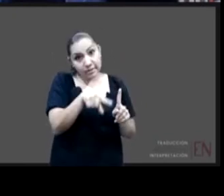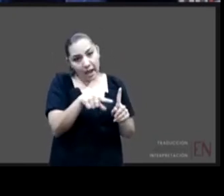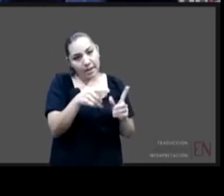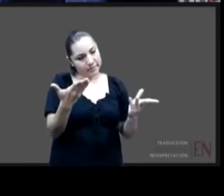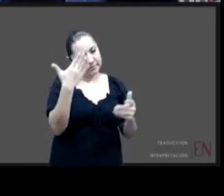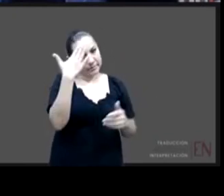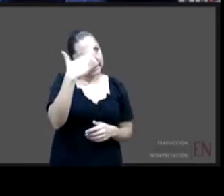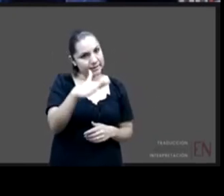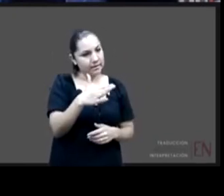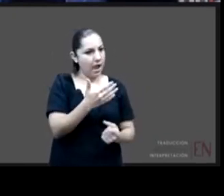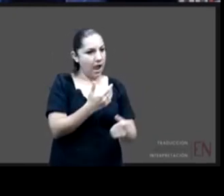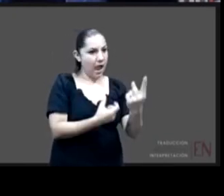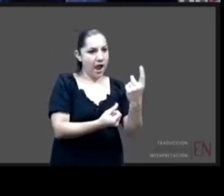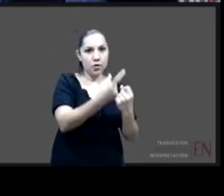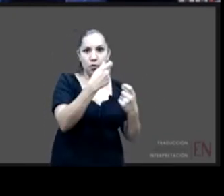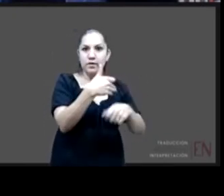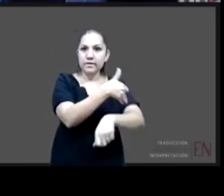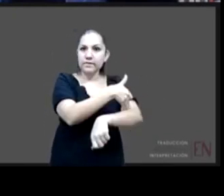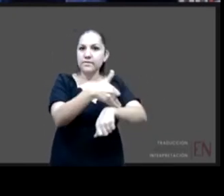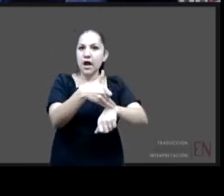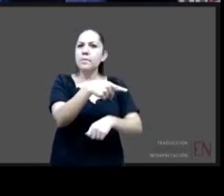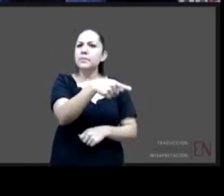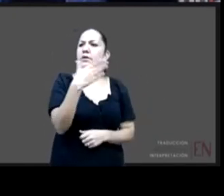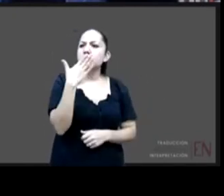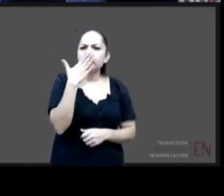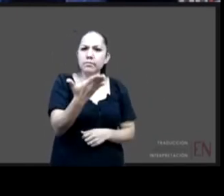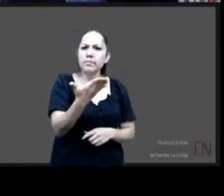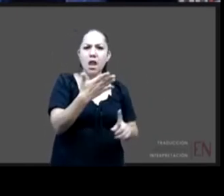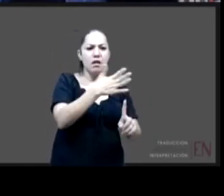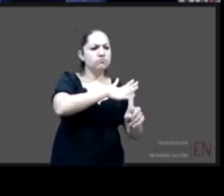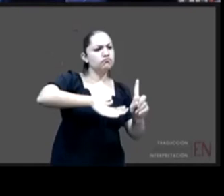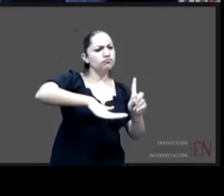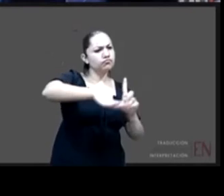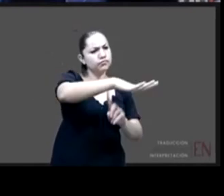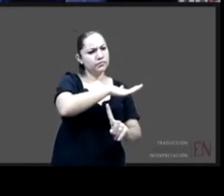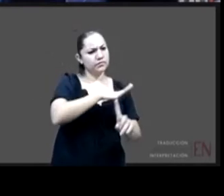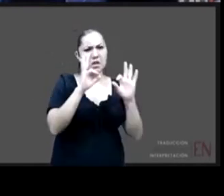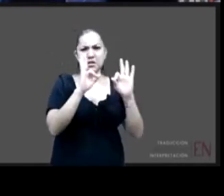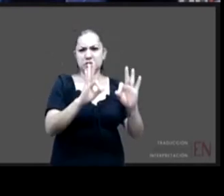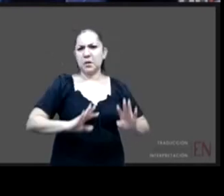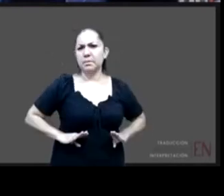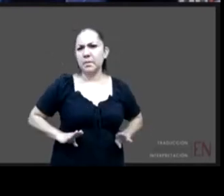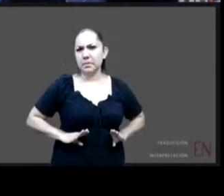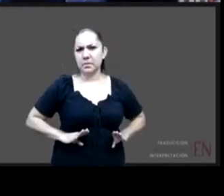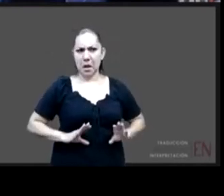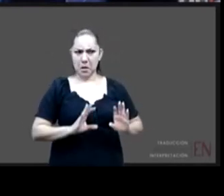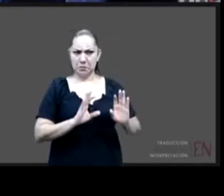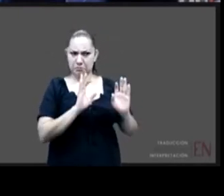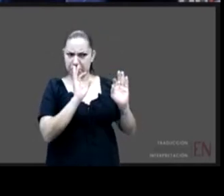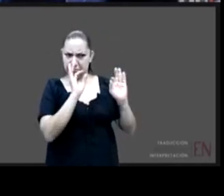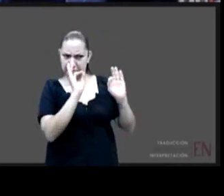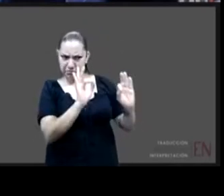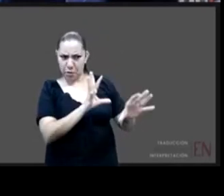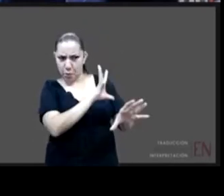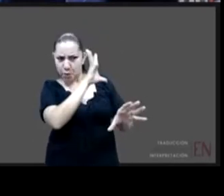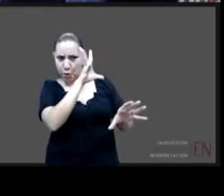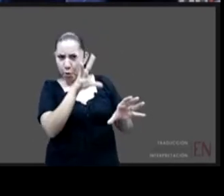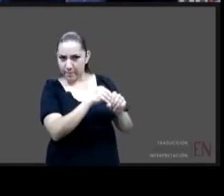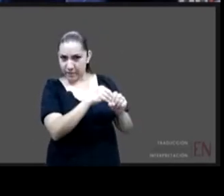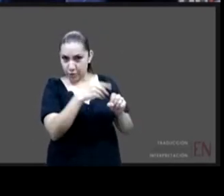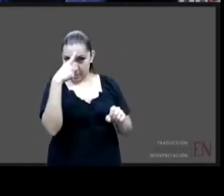entornos adecuados o ideales para la protección y aquí es donde entra digamos este segundo